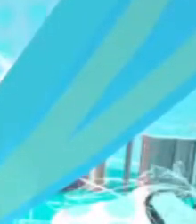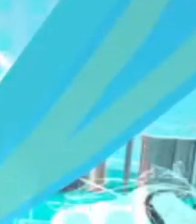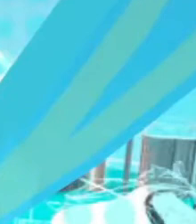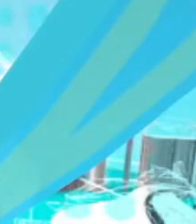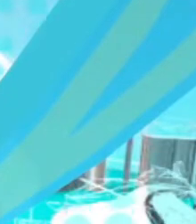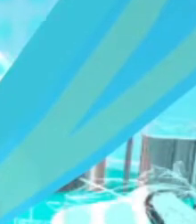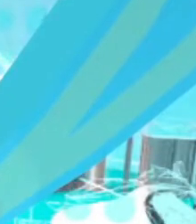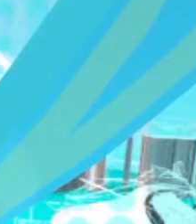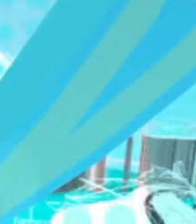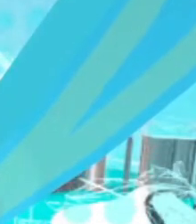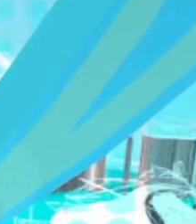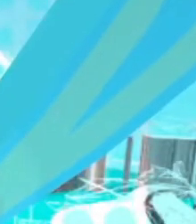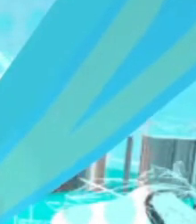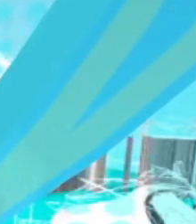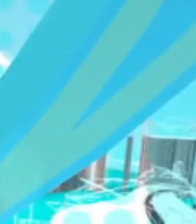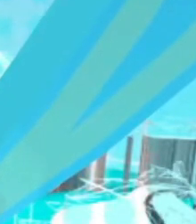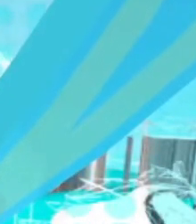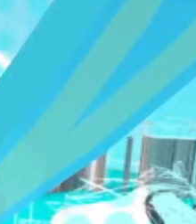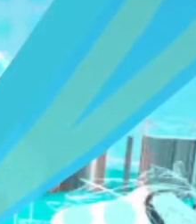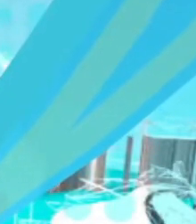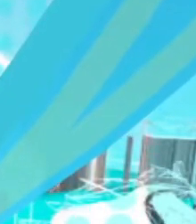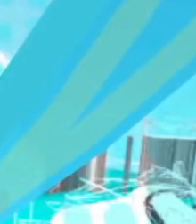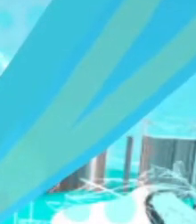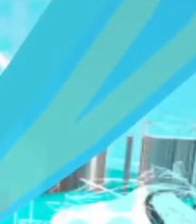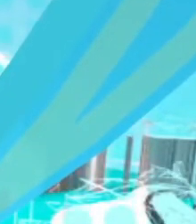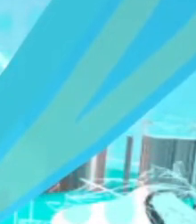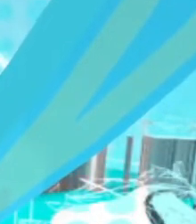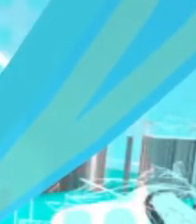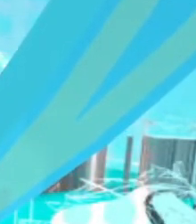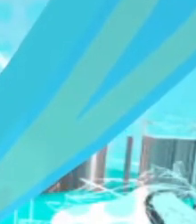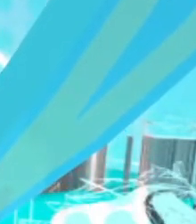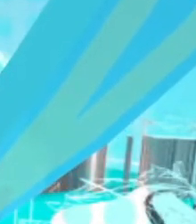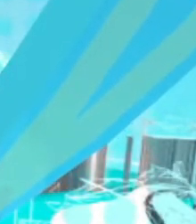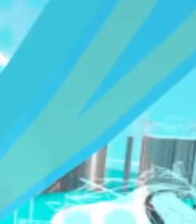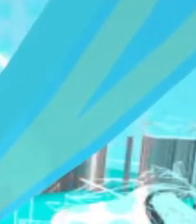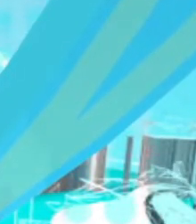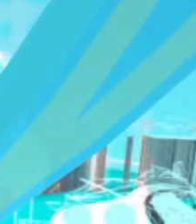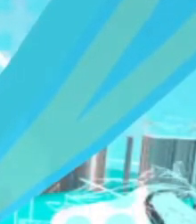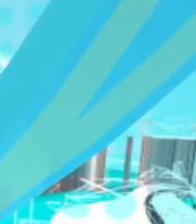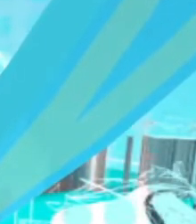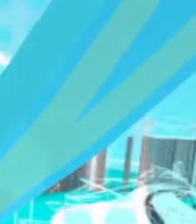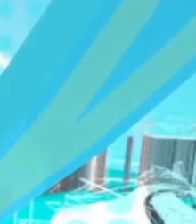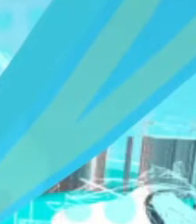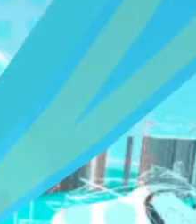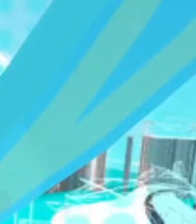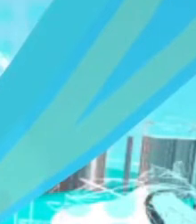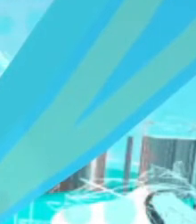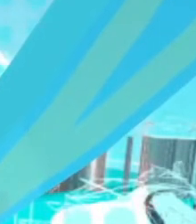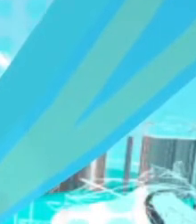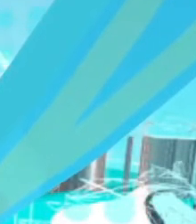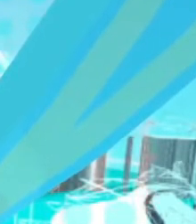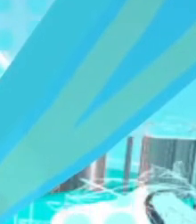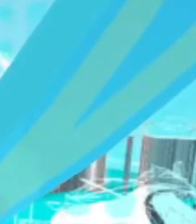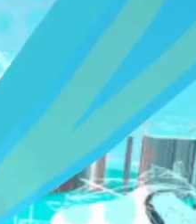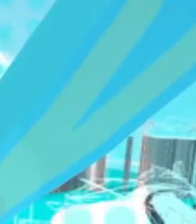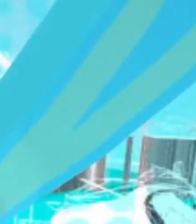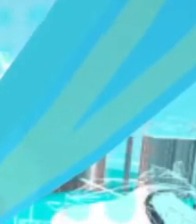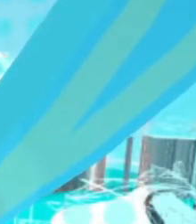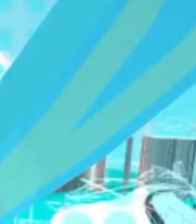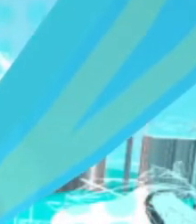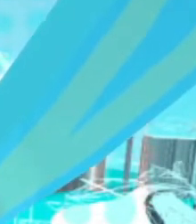El precio del dólar Hoy en la compra 609 colones Con 24 céntimos